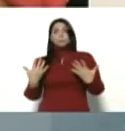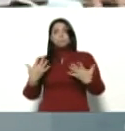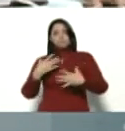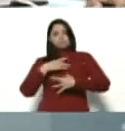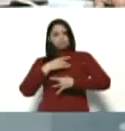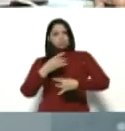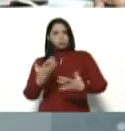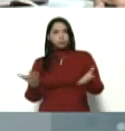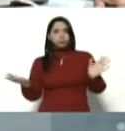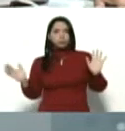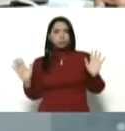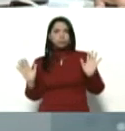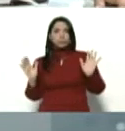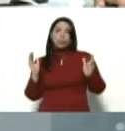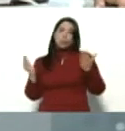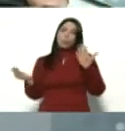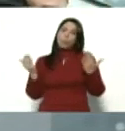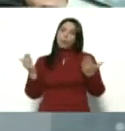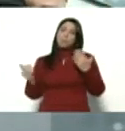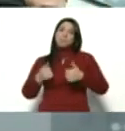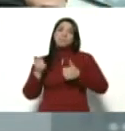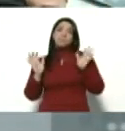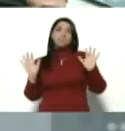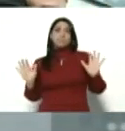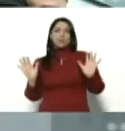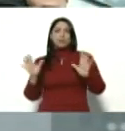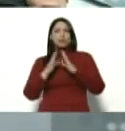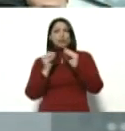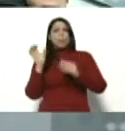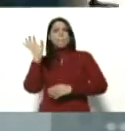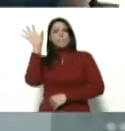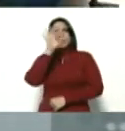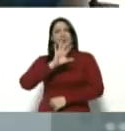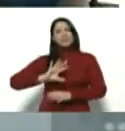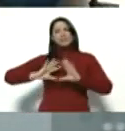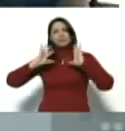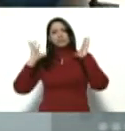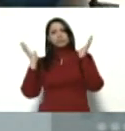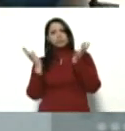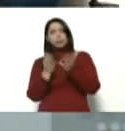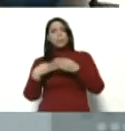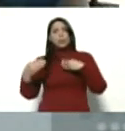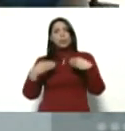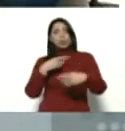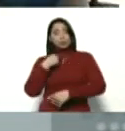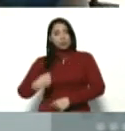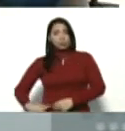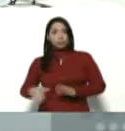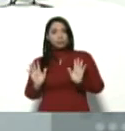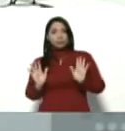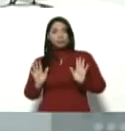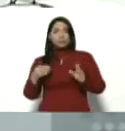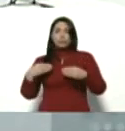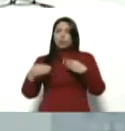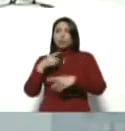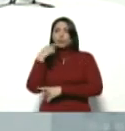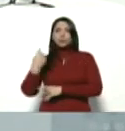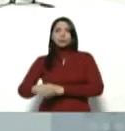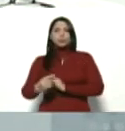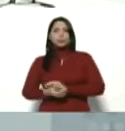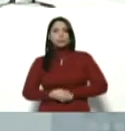en comparar los modelos con todos los países del mundo. Con el modelo chino, con el modelo ruso,